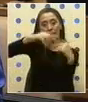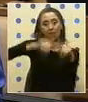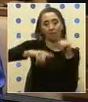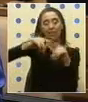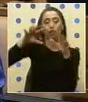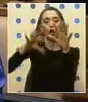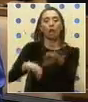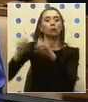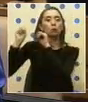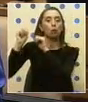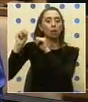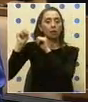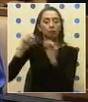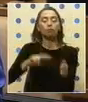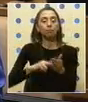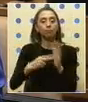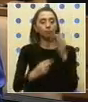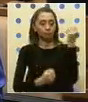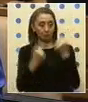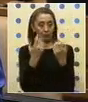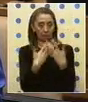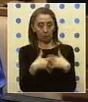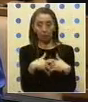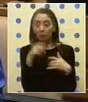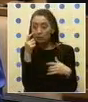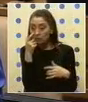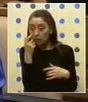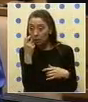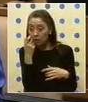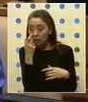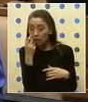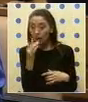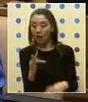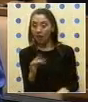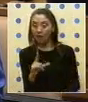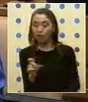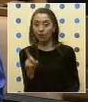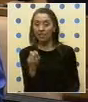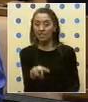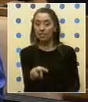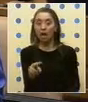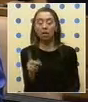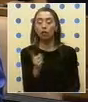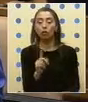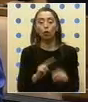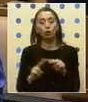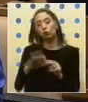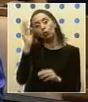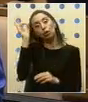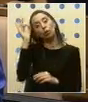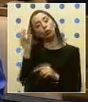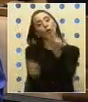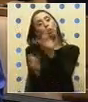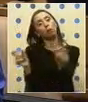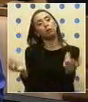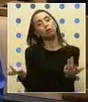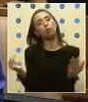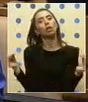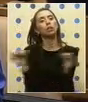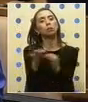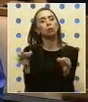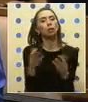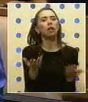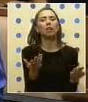aqueja a los vecinos es que la empresa encargada de los trabajos, FLEZAN, no ha realizado reuniones con ellos para explicarles cuáles son los